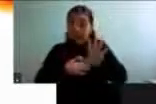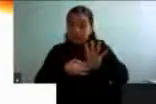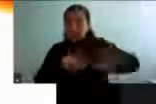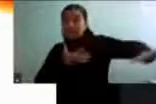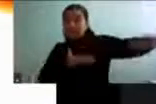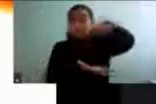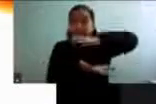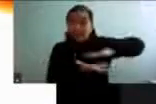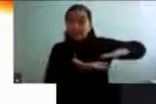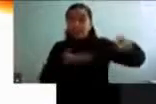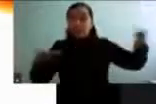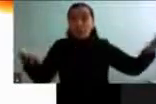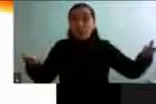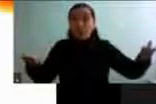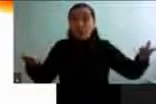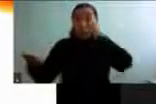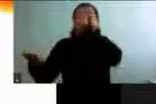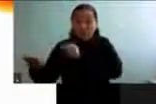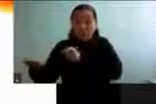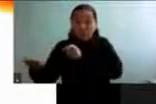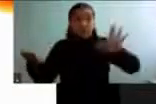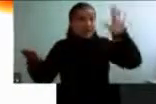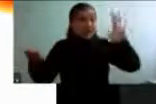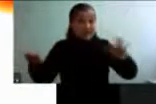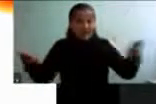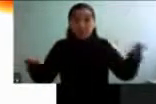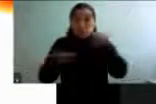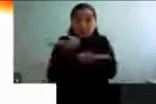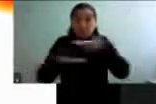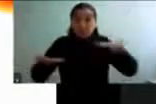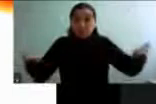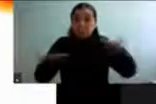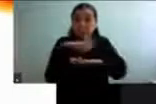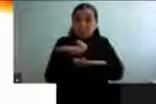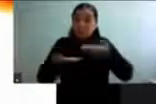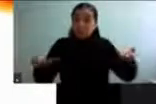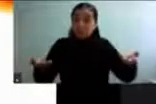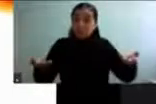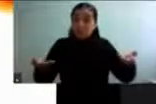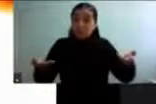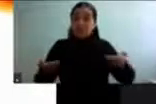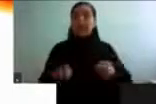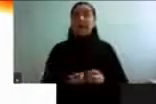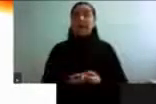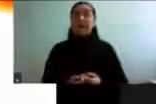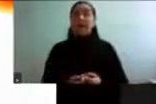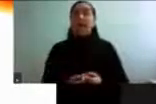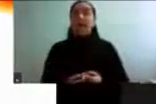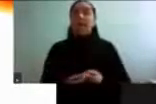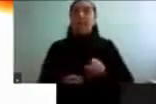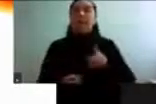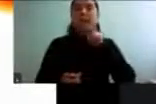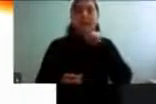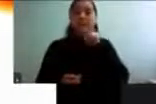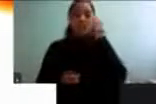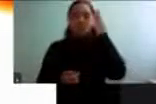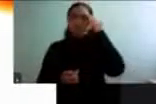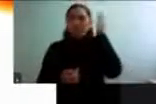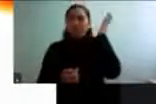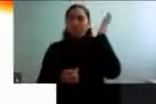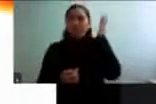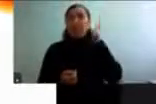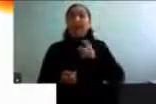interacción entre la persona y estas características del entorno. Para los que no están familiarizados, la capacidad